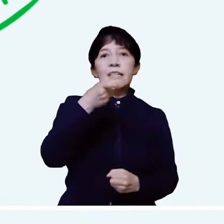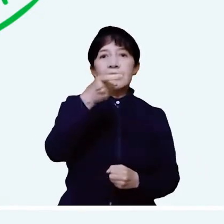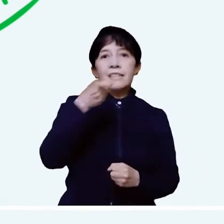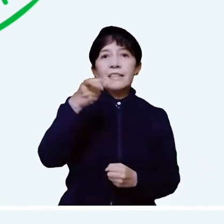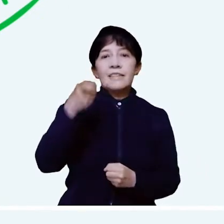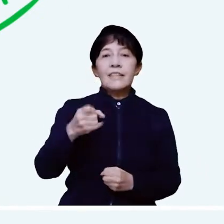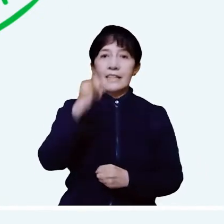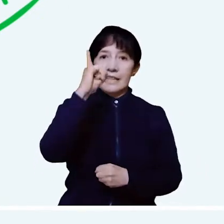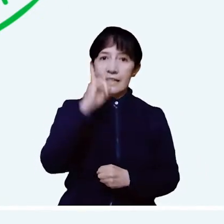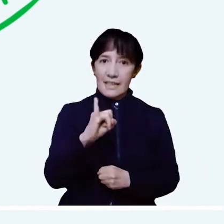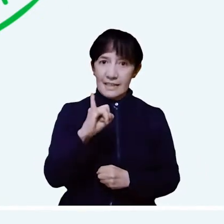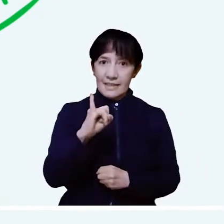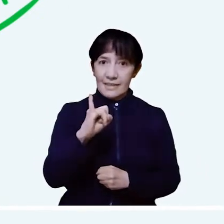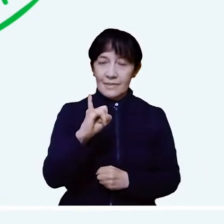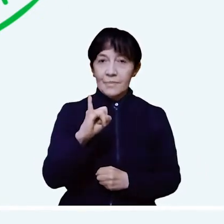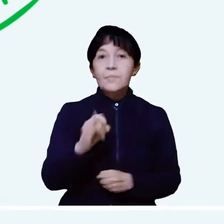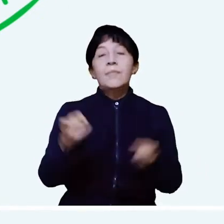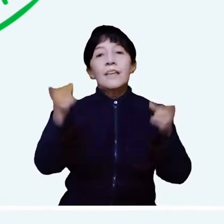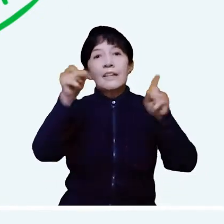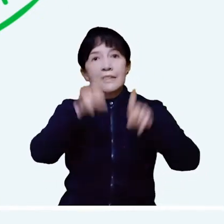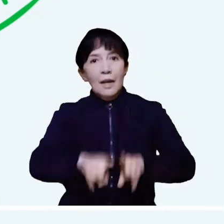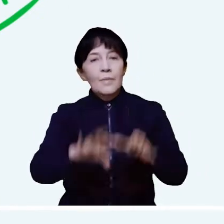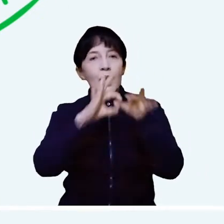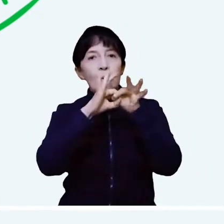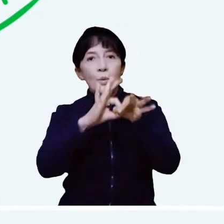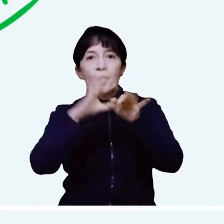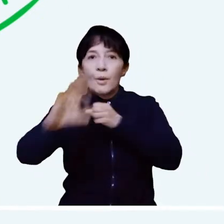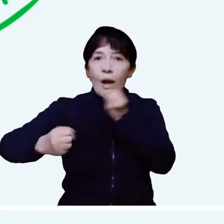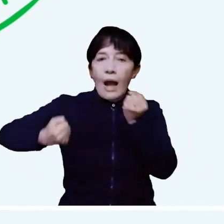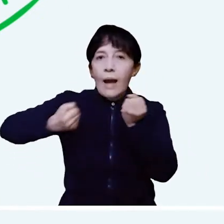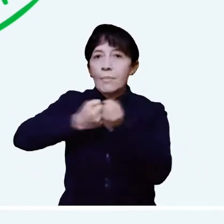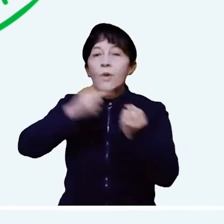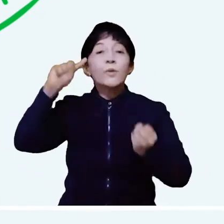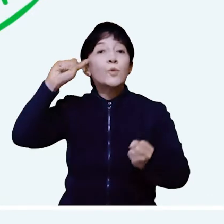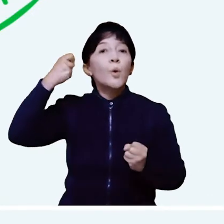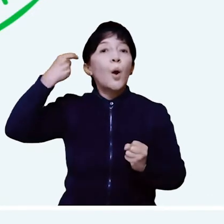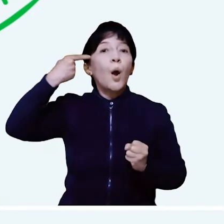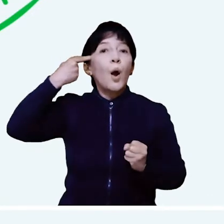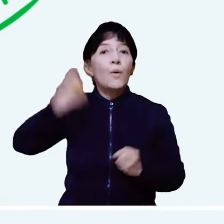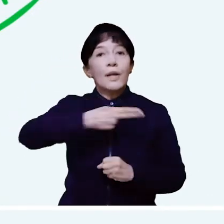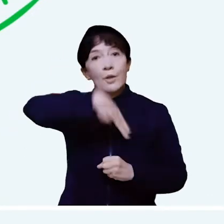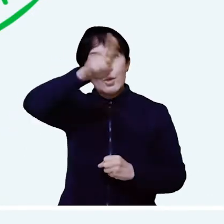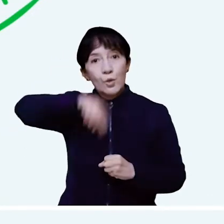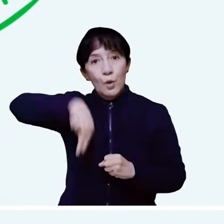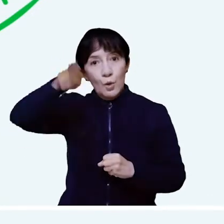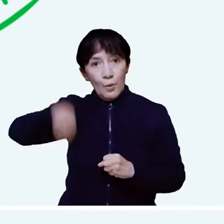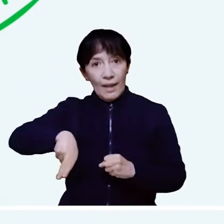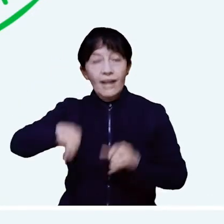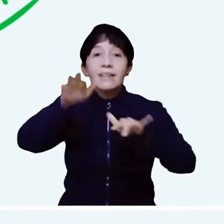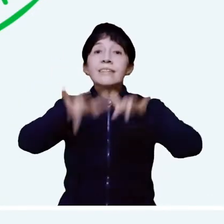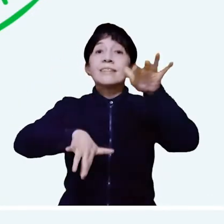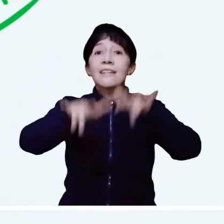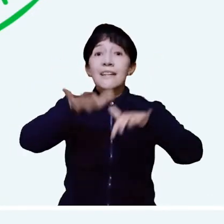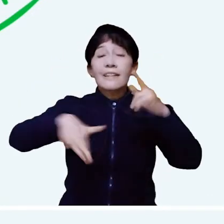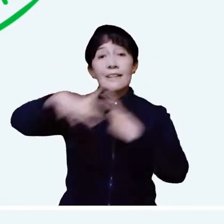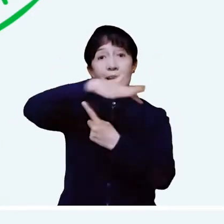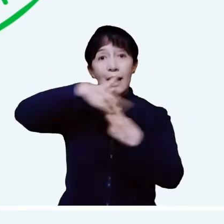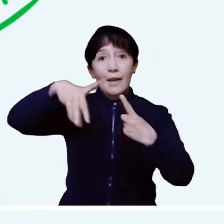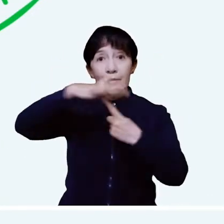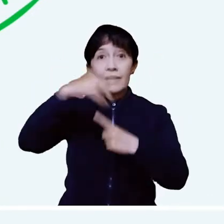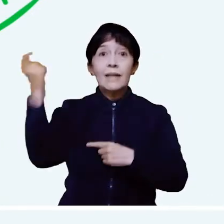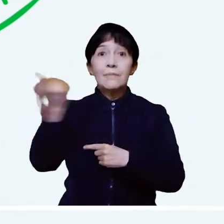GGGI, y con el apoyo del Gobierno de Noruega, la Secretaría de Ambiente del META, el IDEAM y Cormacarena.